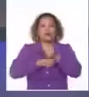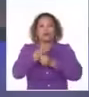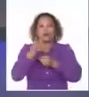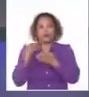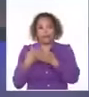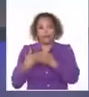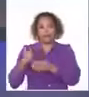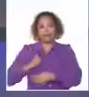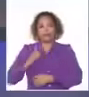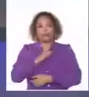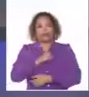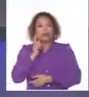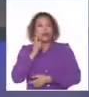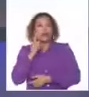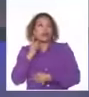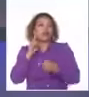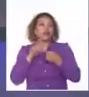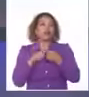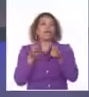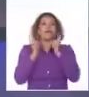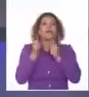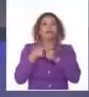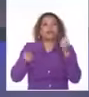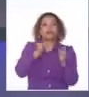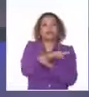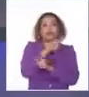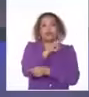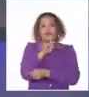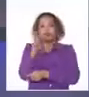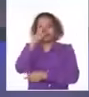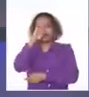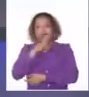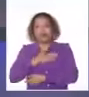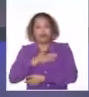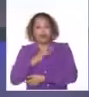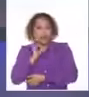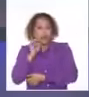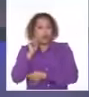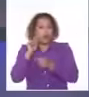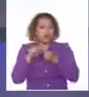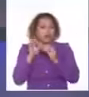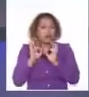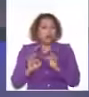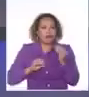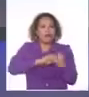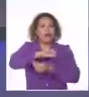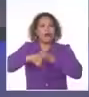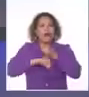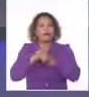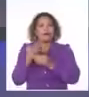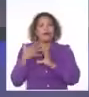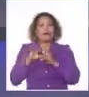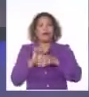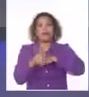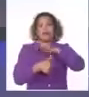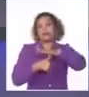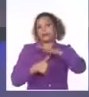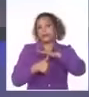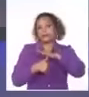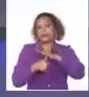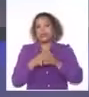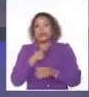con fines políticos contra la revolución en función de sus objetivos de cambio de régimen. Aunque se trate de una